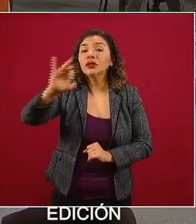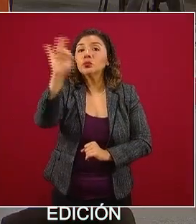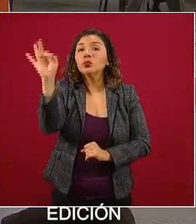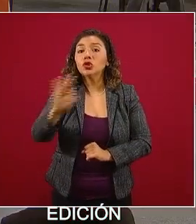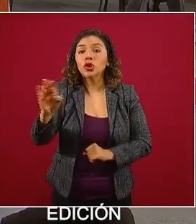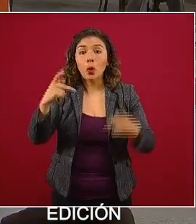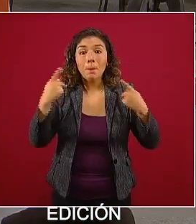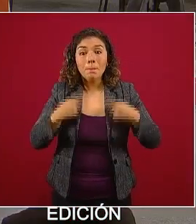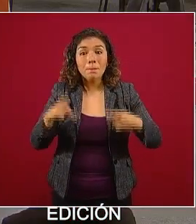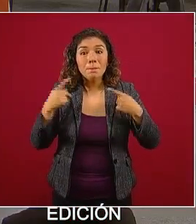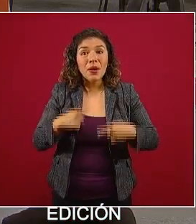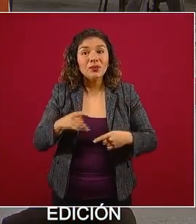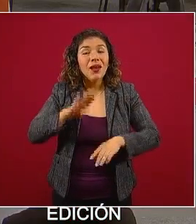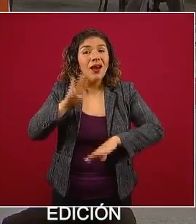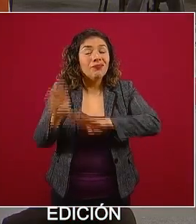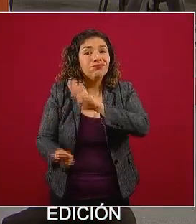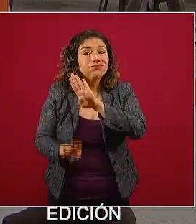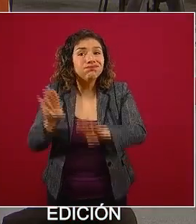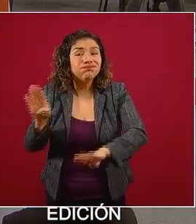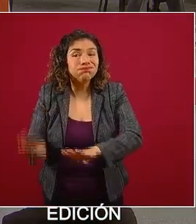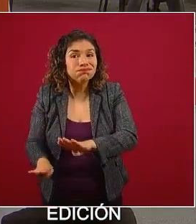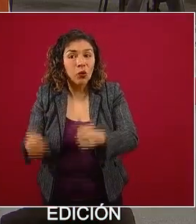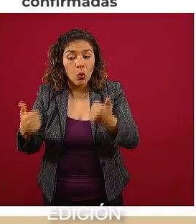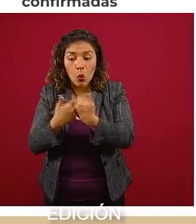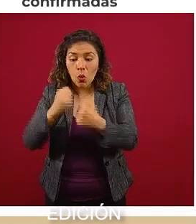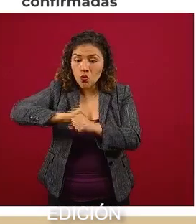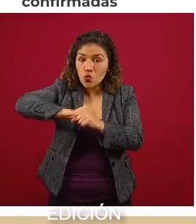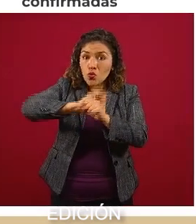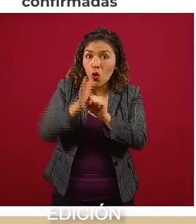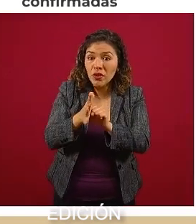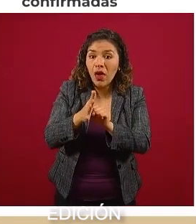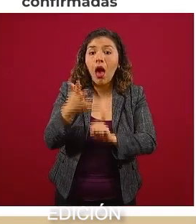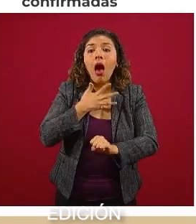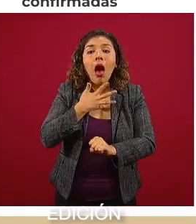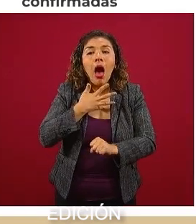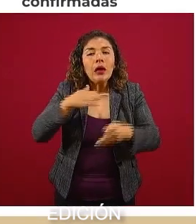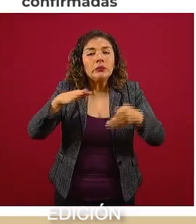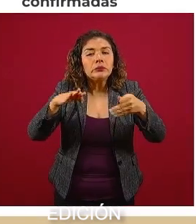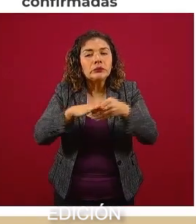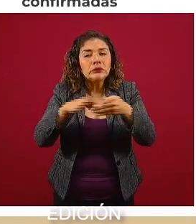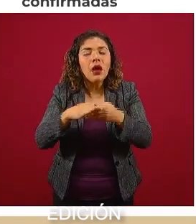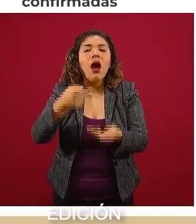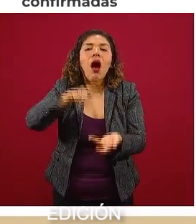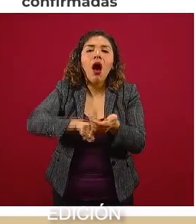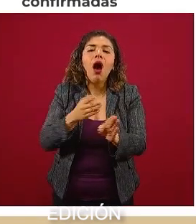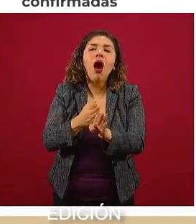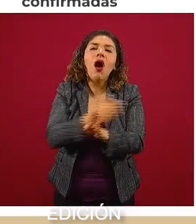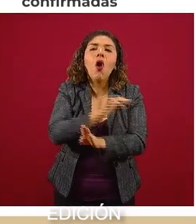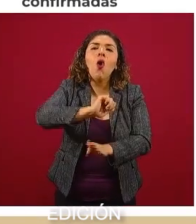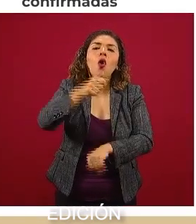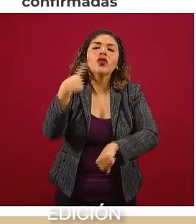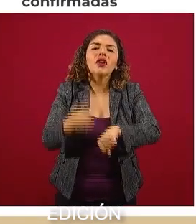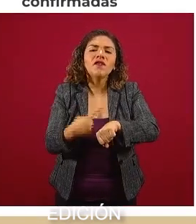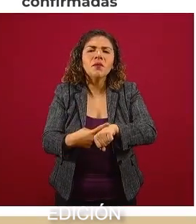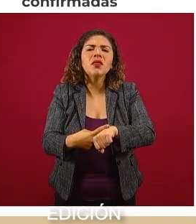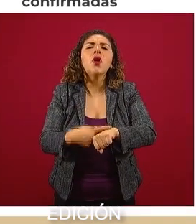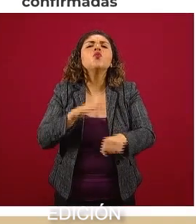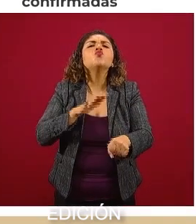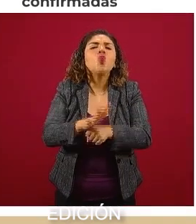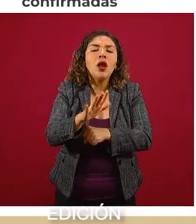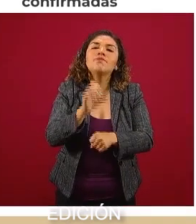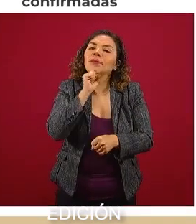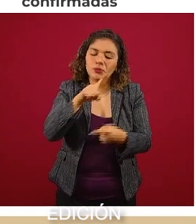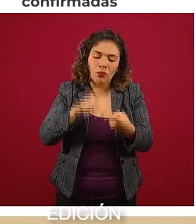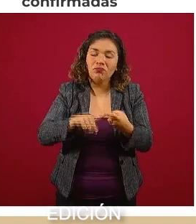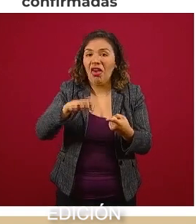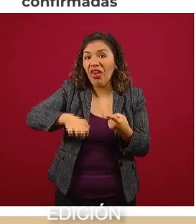un desenlace fatal por COVID tenían al menos un factor de riesgo. ¿Cuáles son estos? La edad